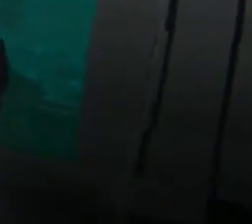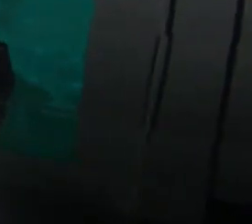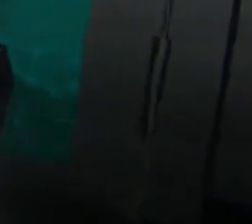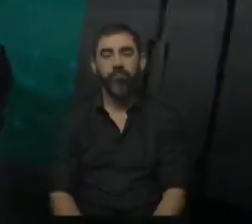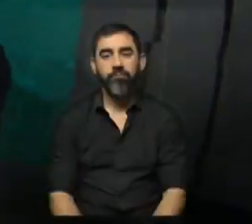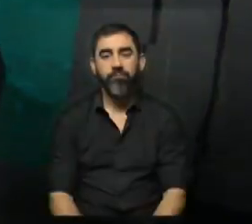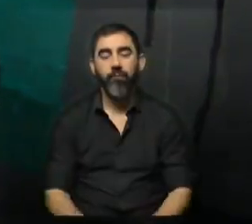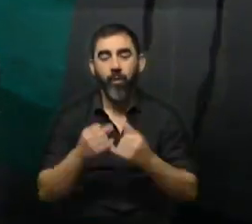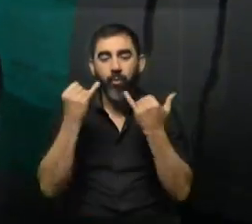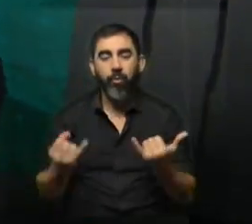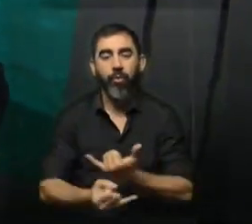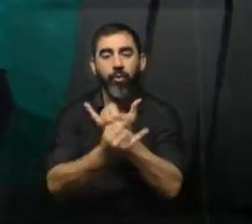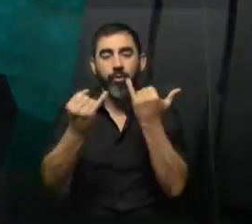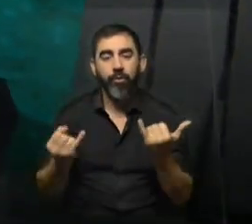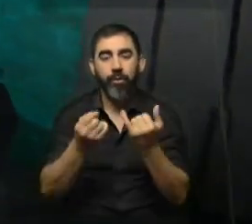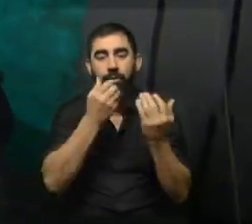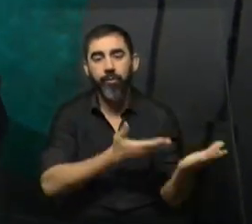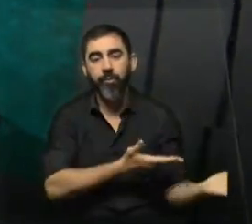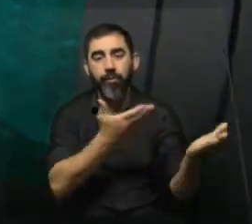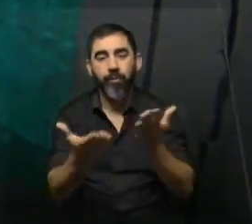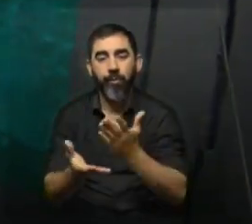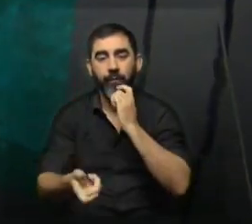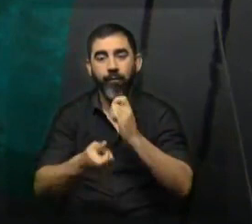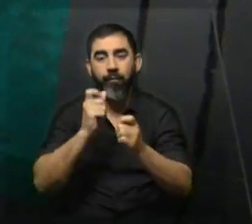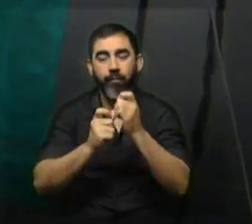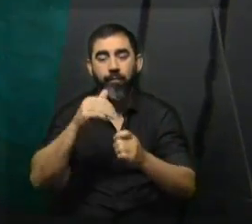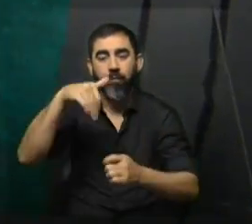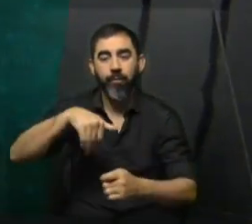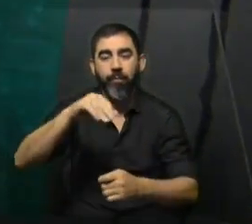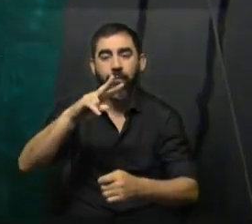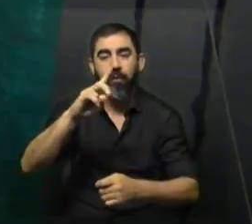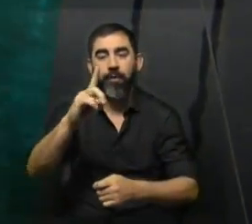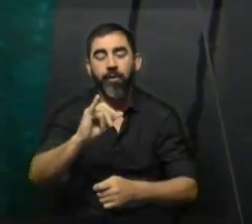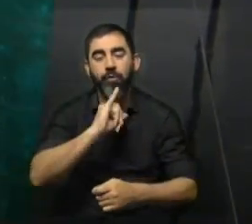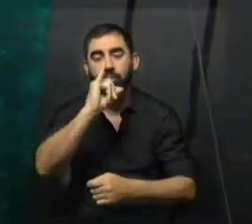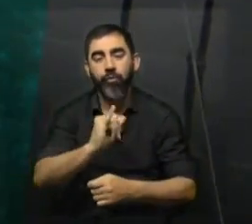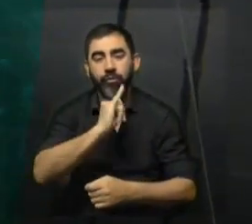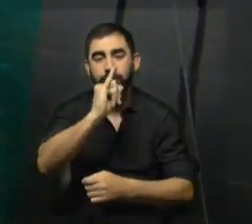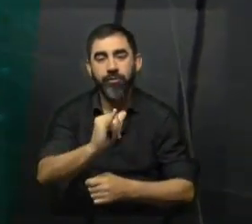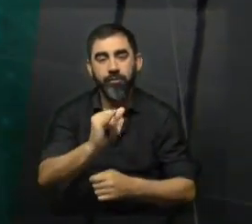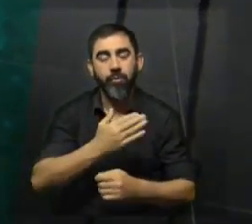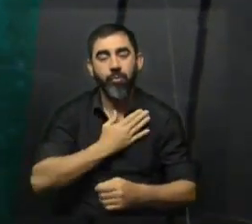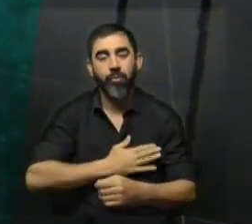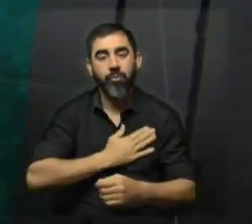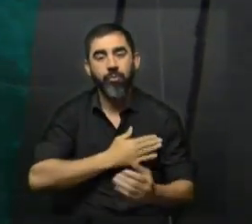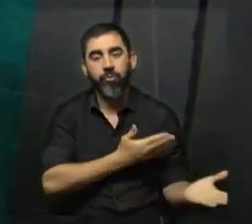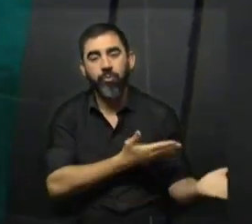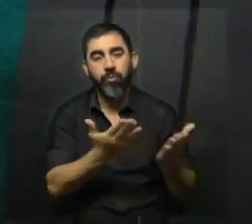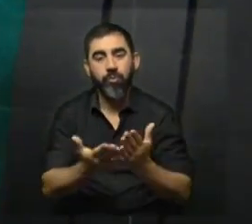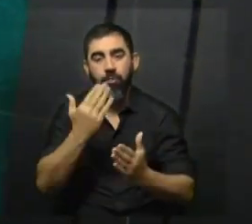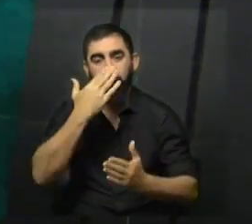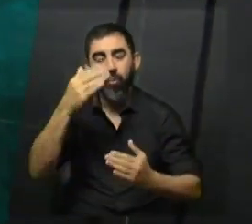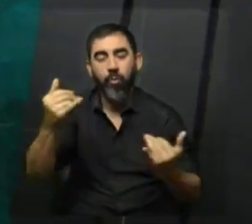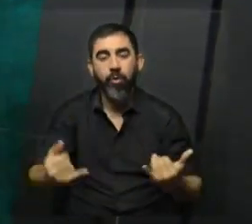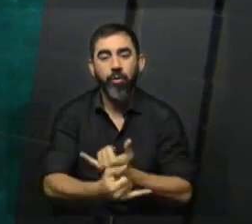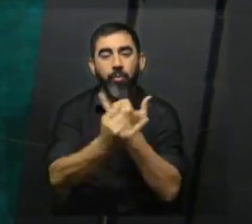¿Qué tal? Muy buenos días para todos, para todas, bienvenidos. Esto es la primera edición de MBD Noticias. Qué gusto recibirles el último